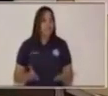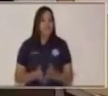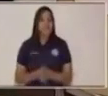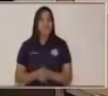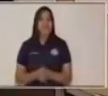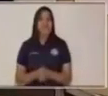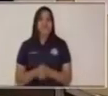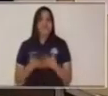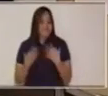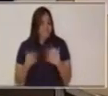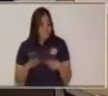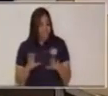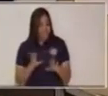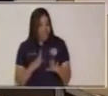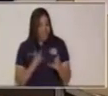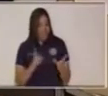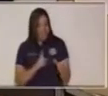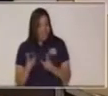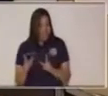¿Ya lo tienes?